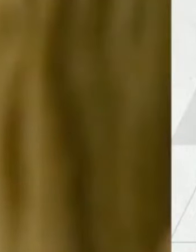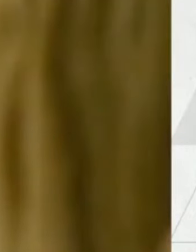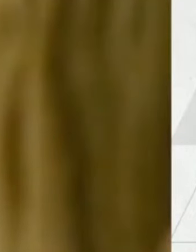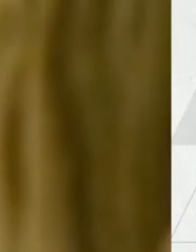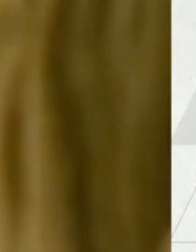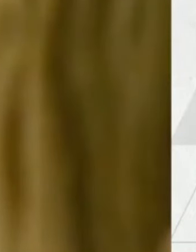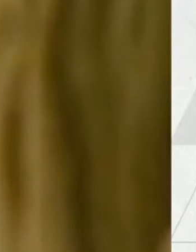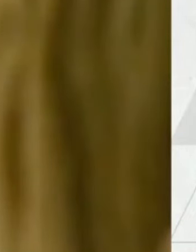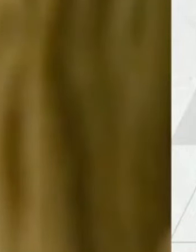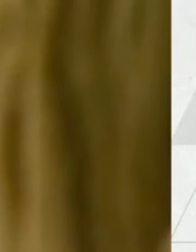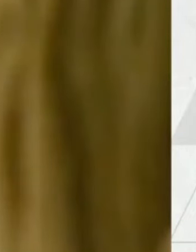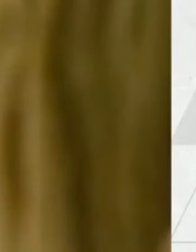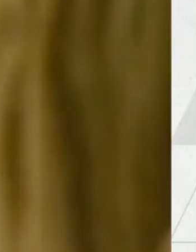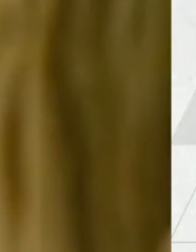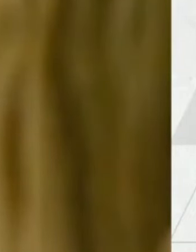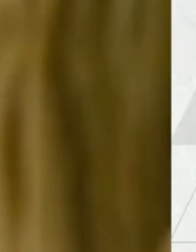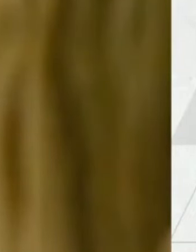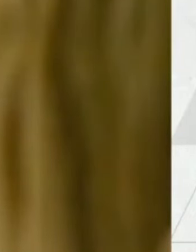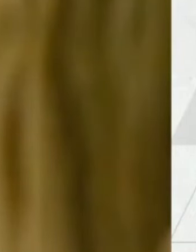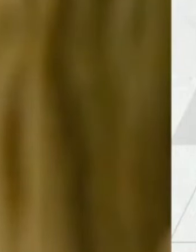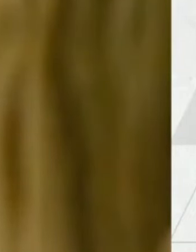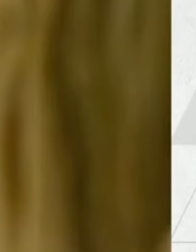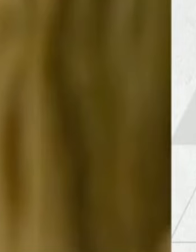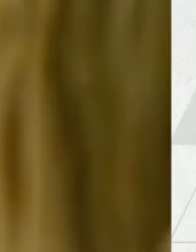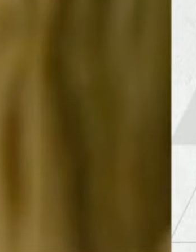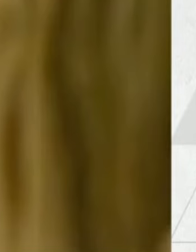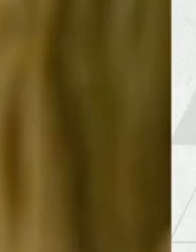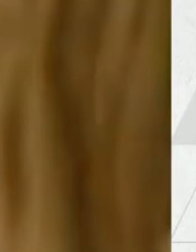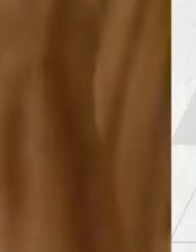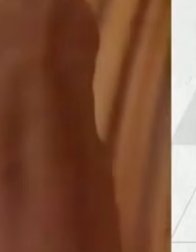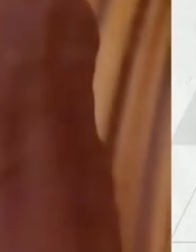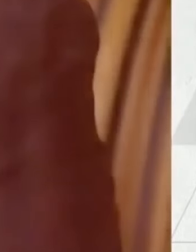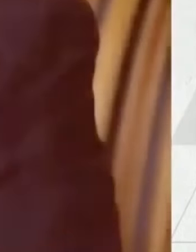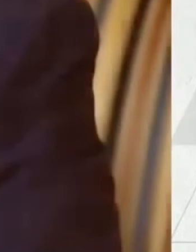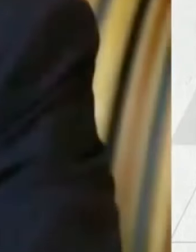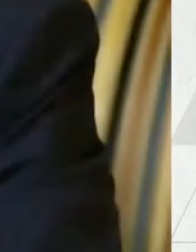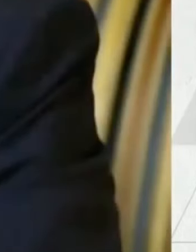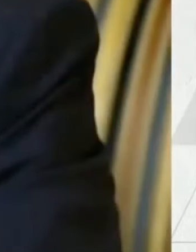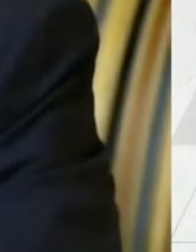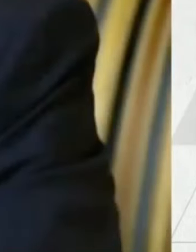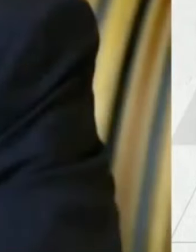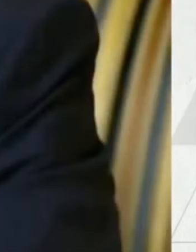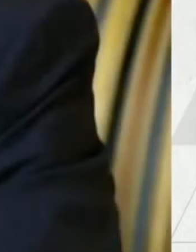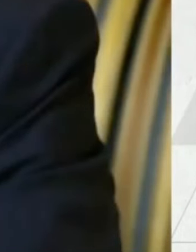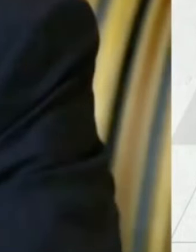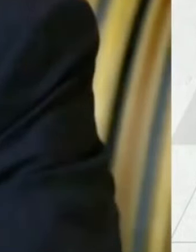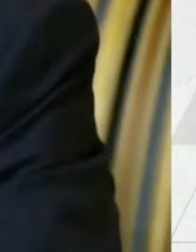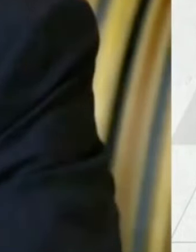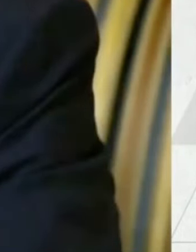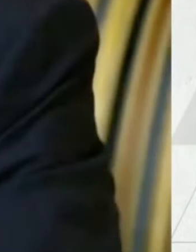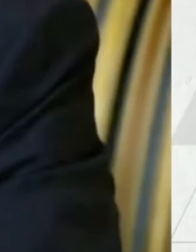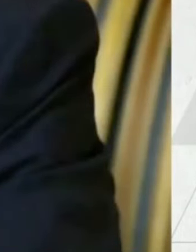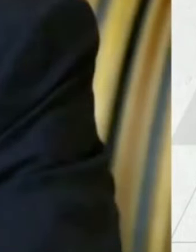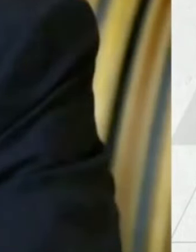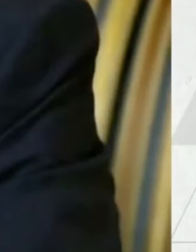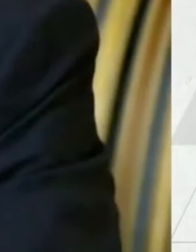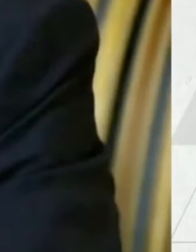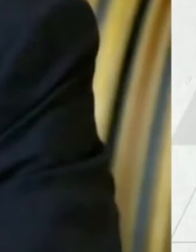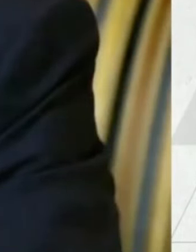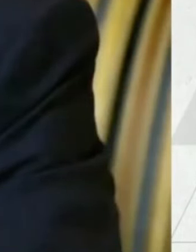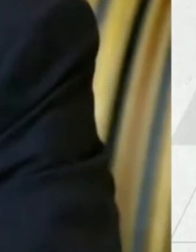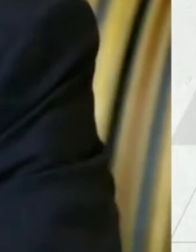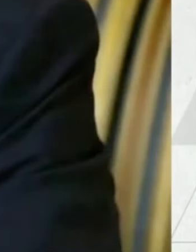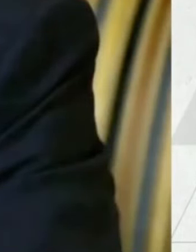había, por ejemplo, una política en materia de cultura profundamente generosa